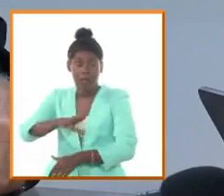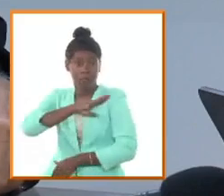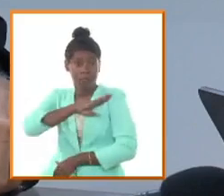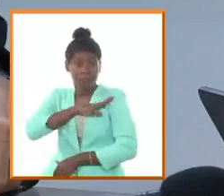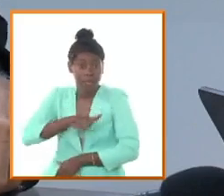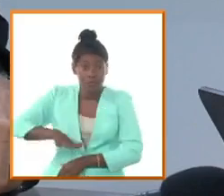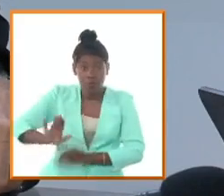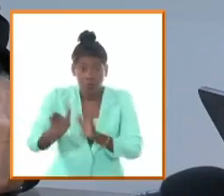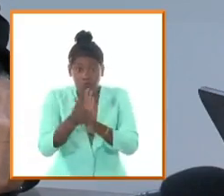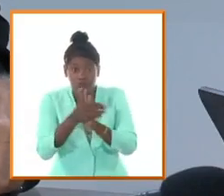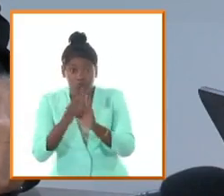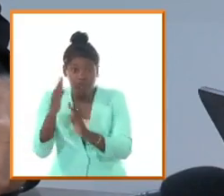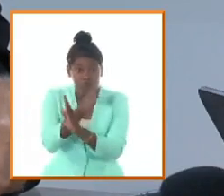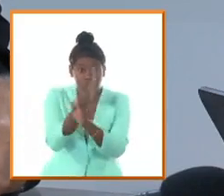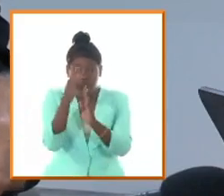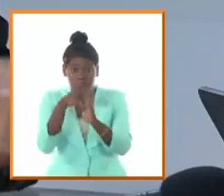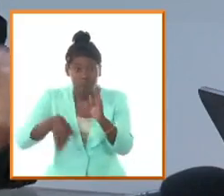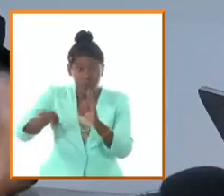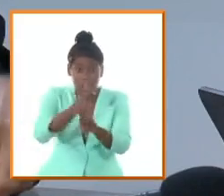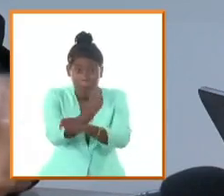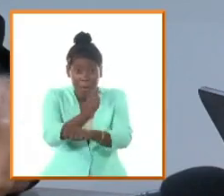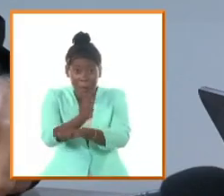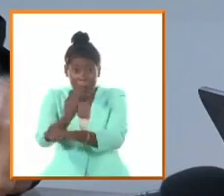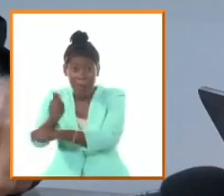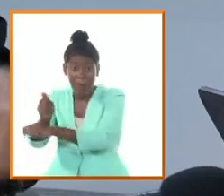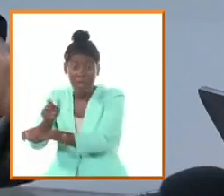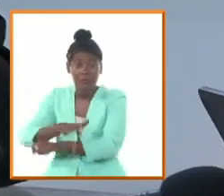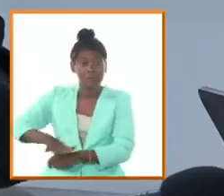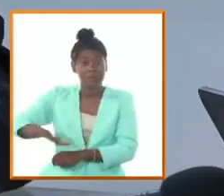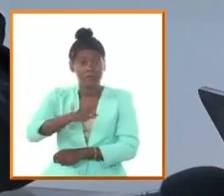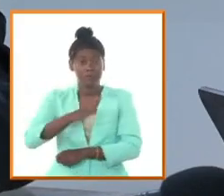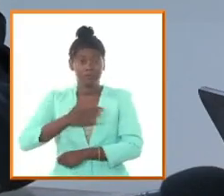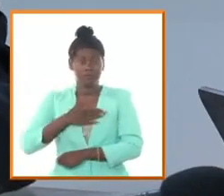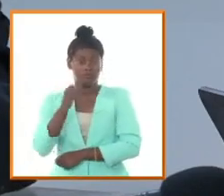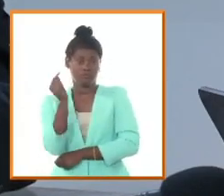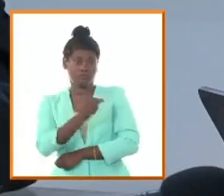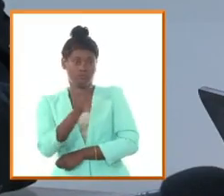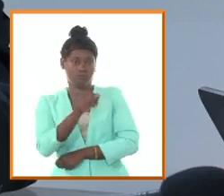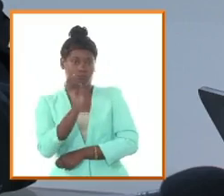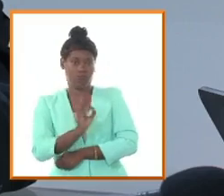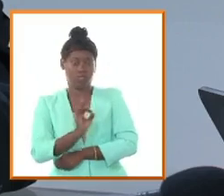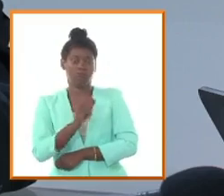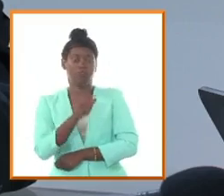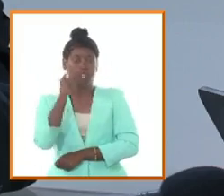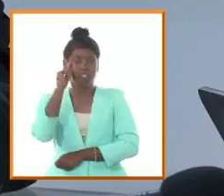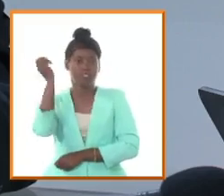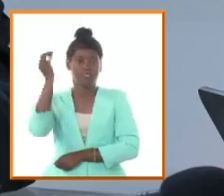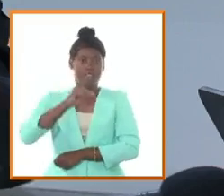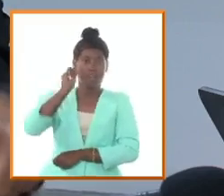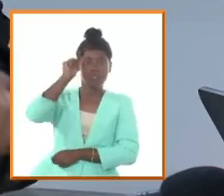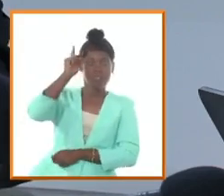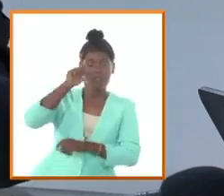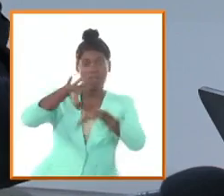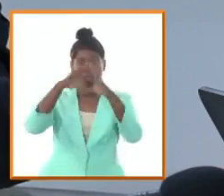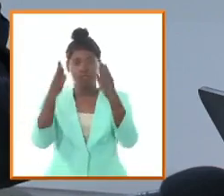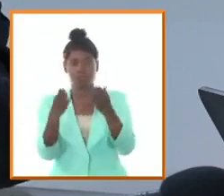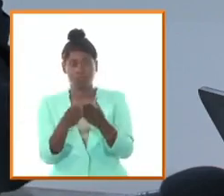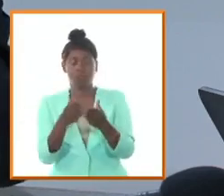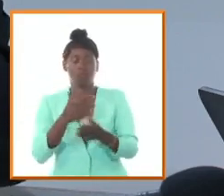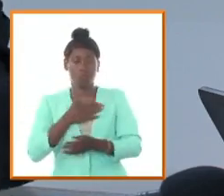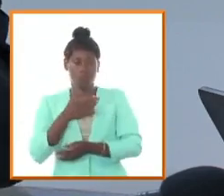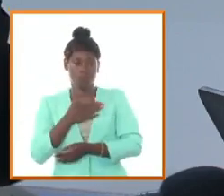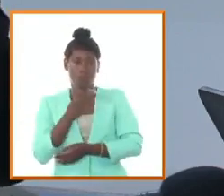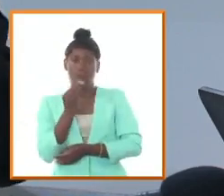a el cienfoguero Guerra y a Serafín Sánchez es